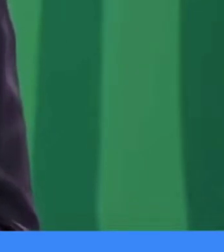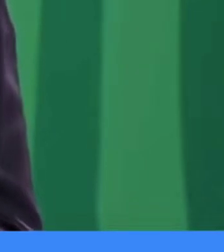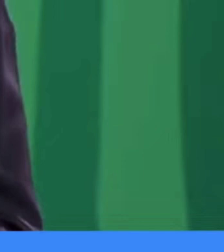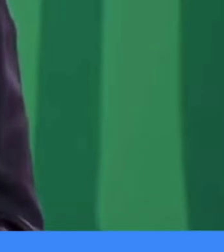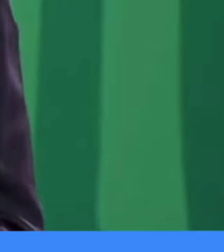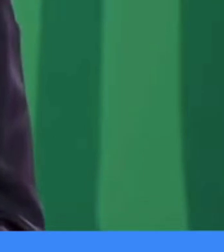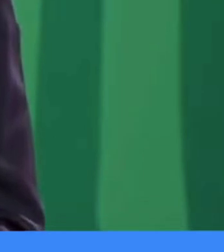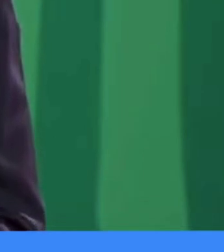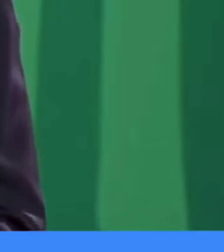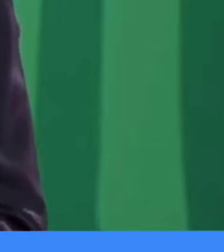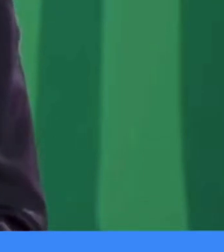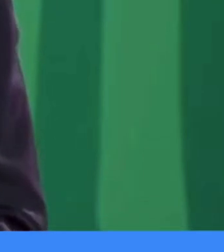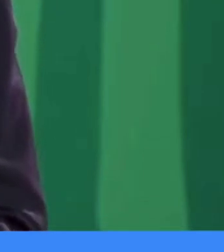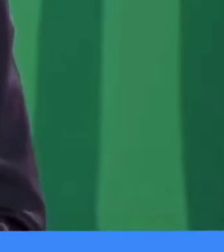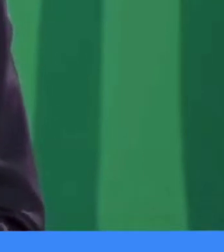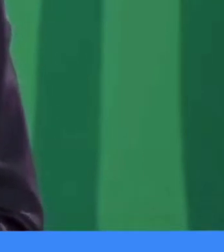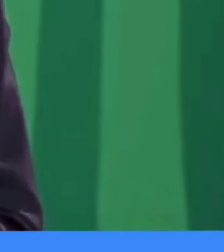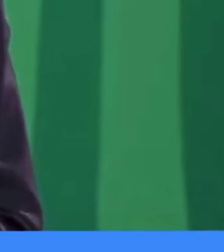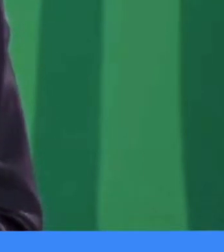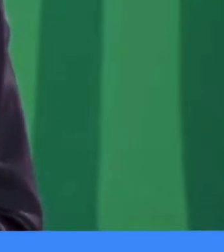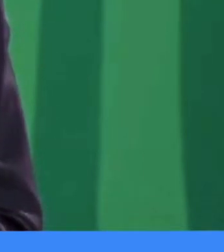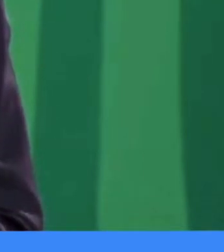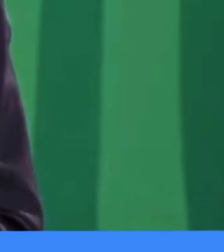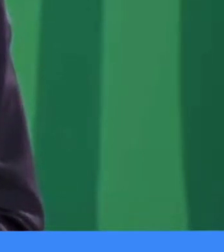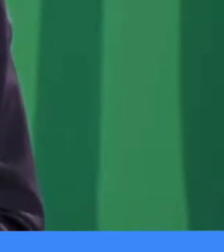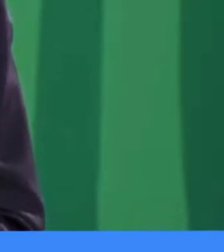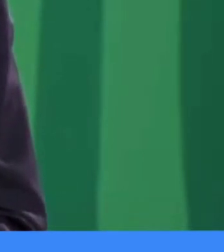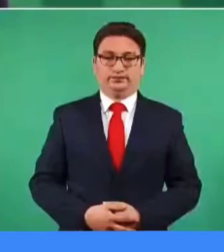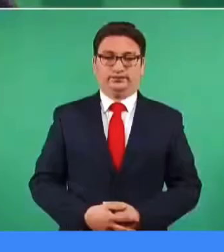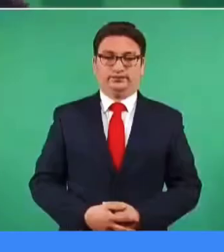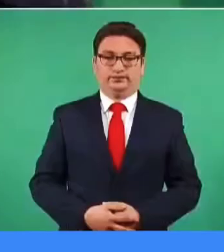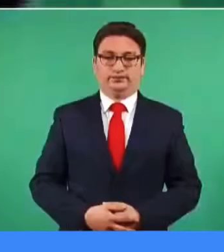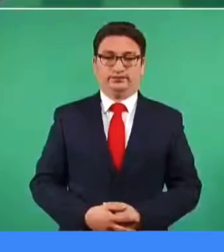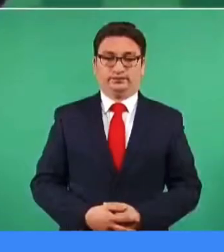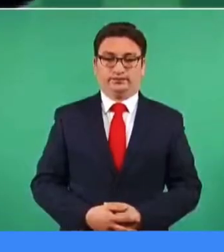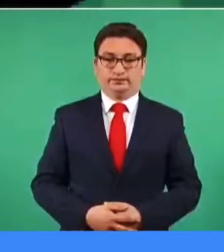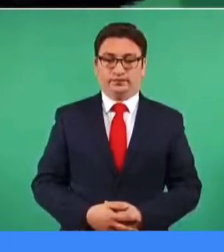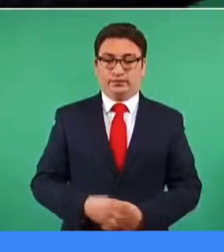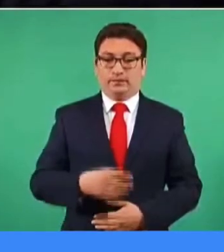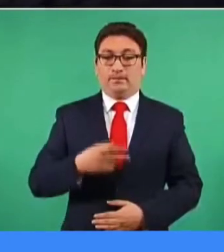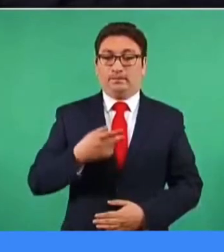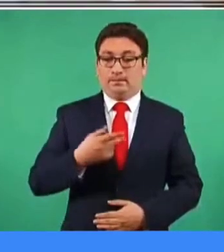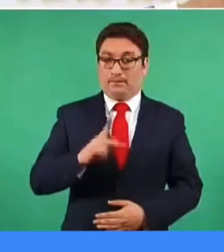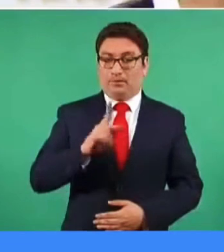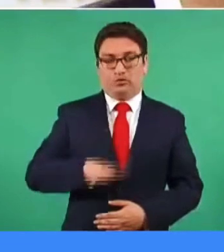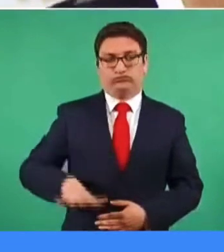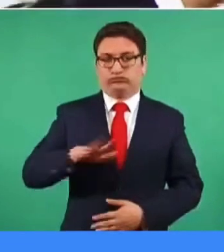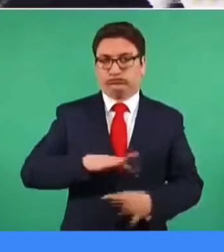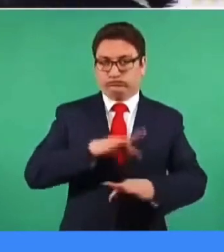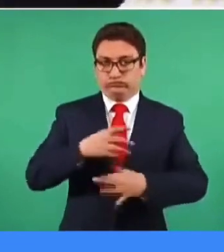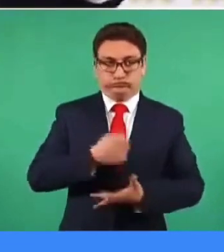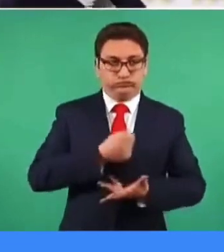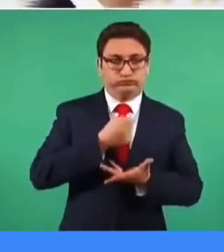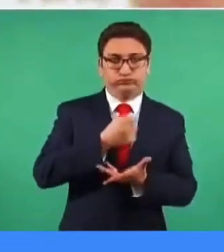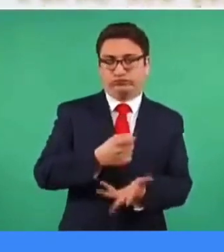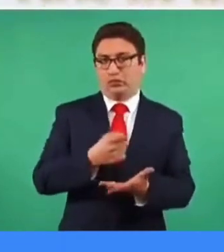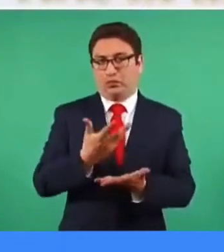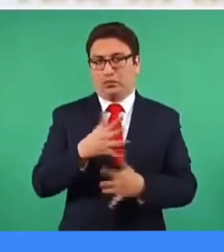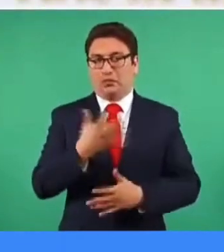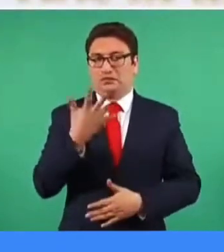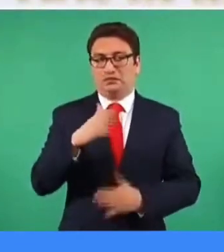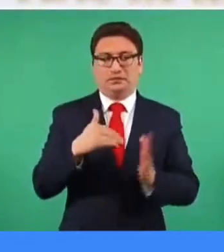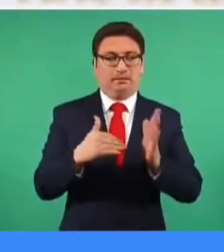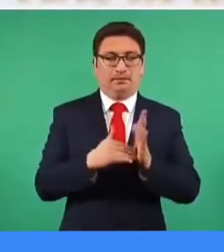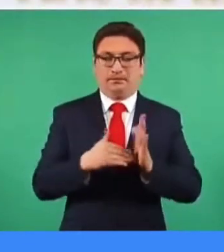hay que corregirlo. Pero para el aparato son como 10 mil